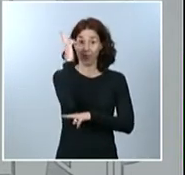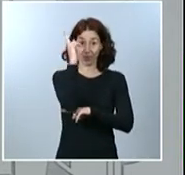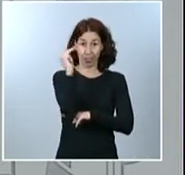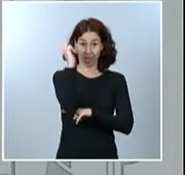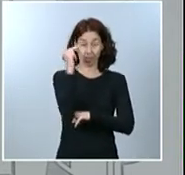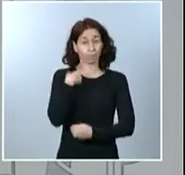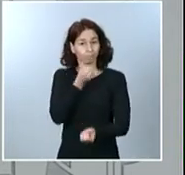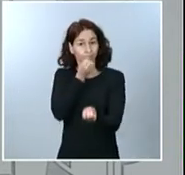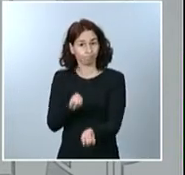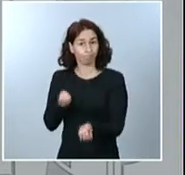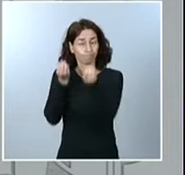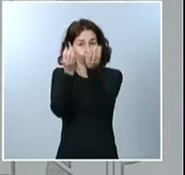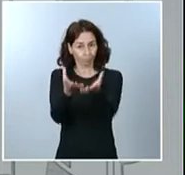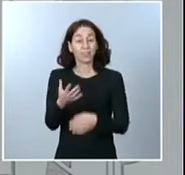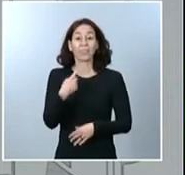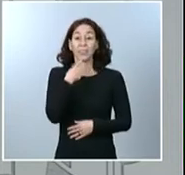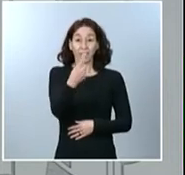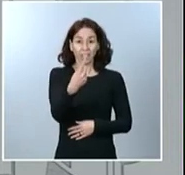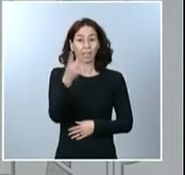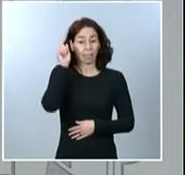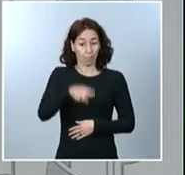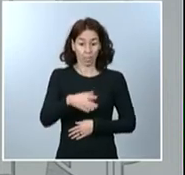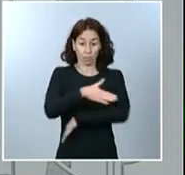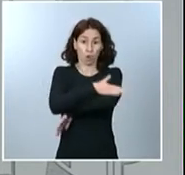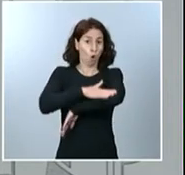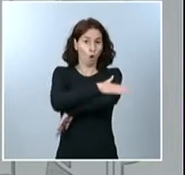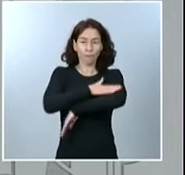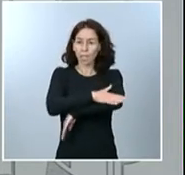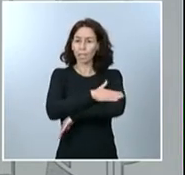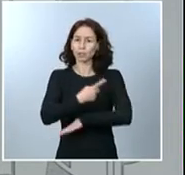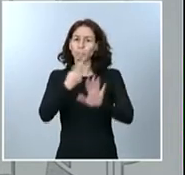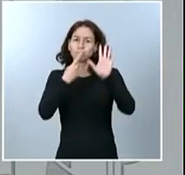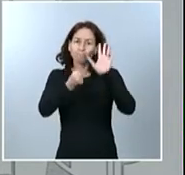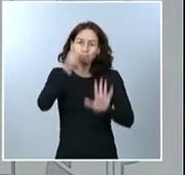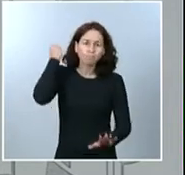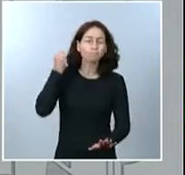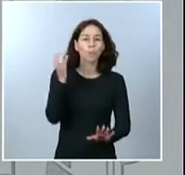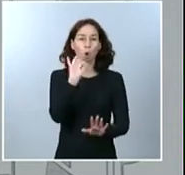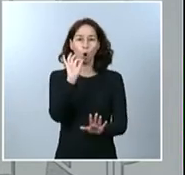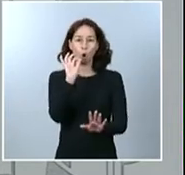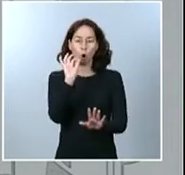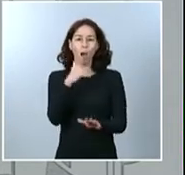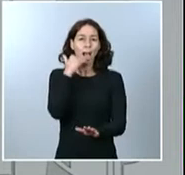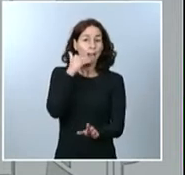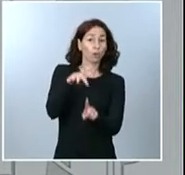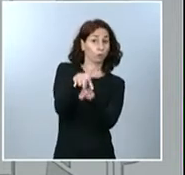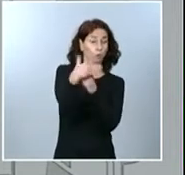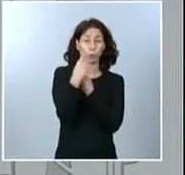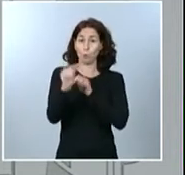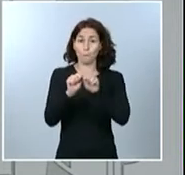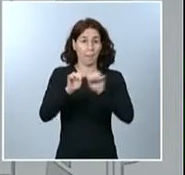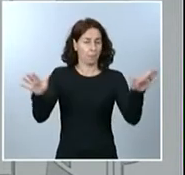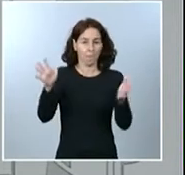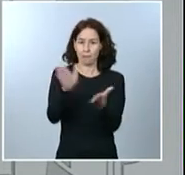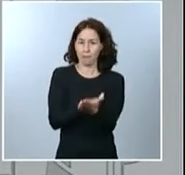precisamente que el Ejecutivo no va a ocultar nunca a los españoles la situación real de la pandemia. La obligación de los responsables públicos